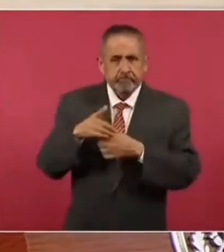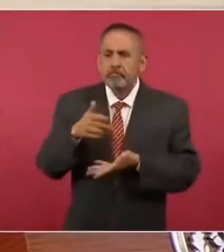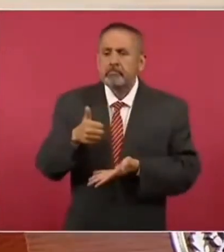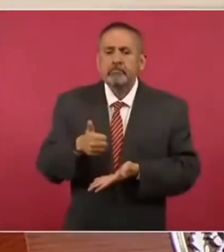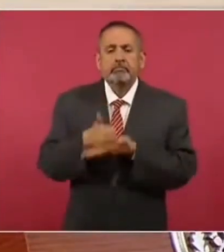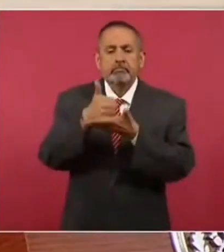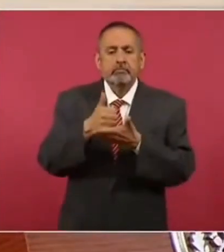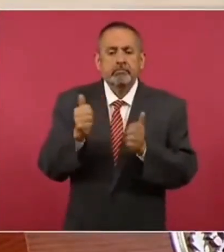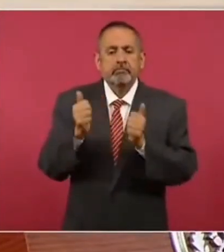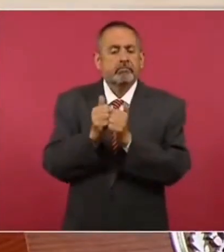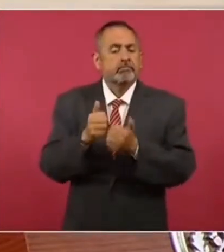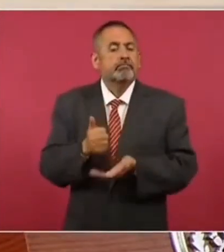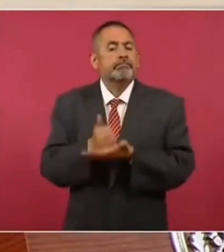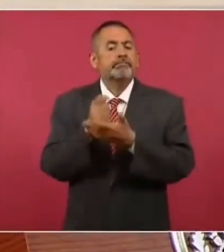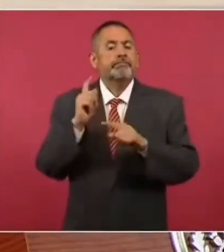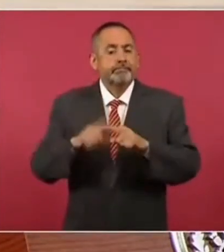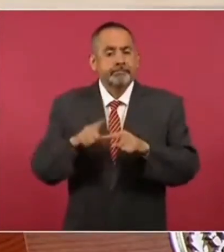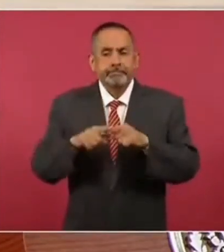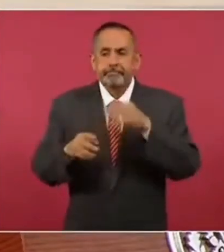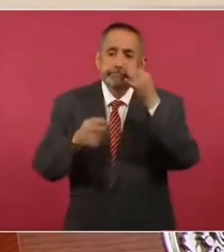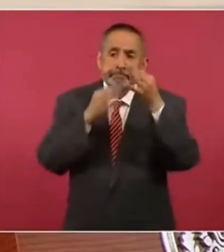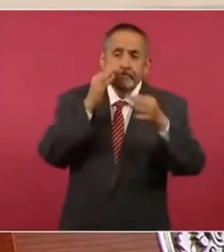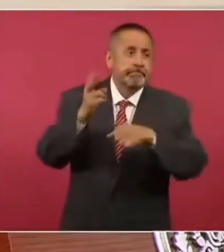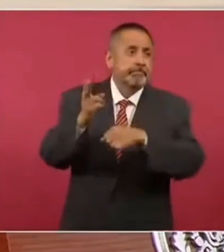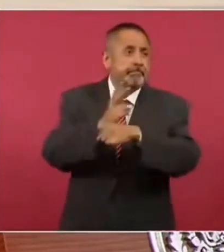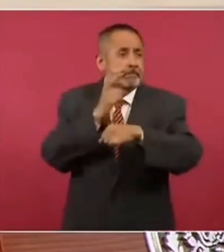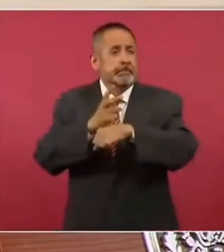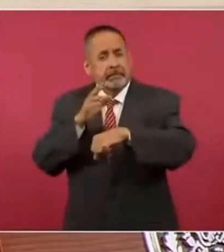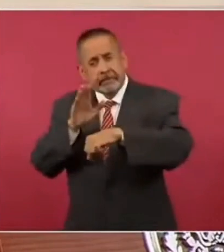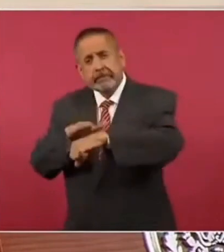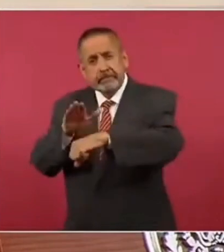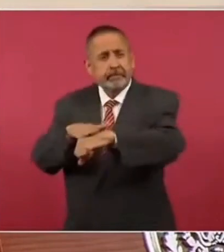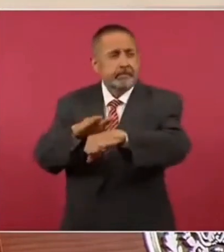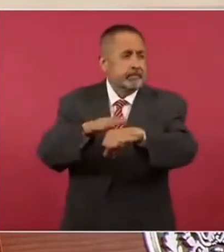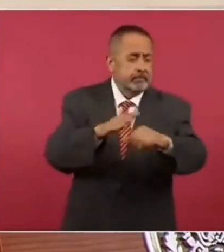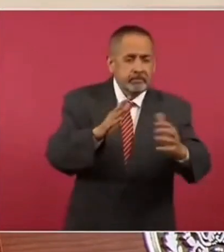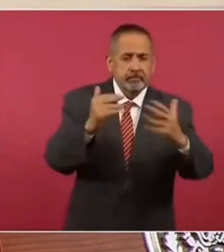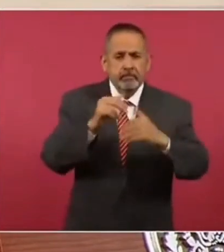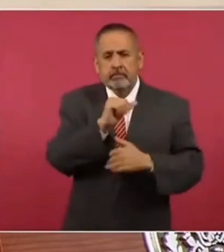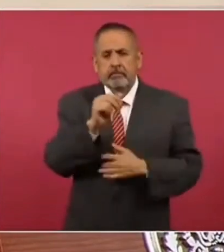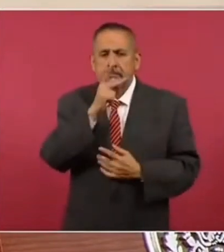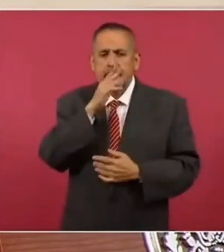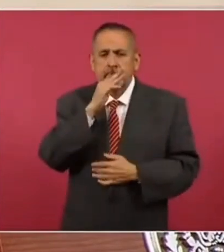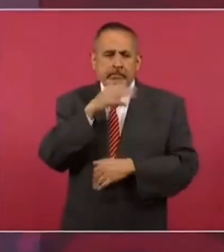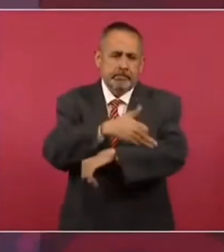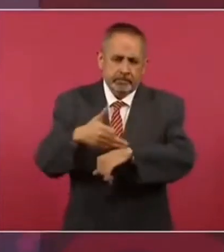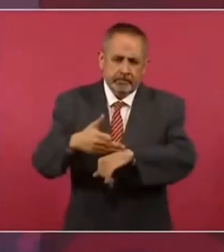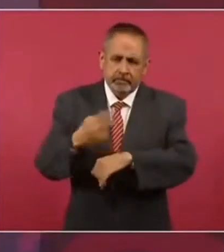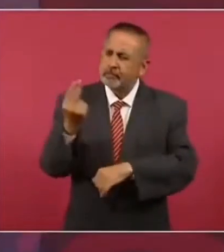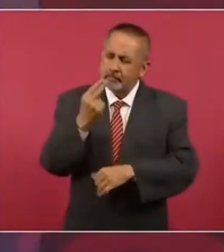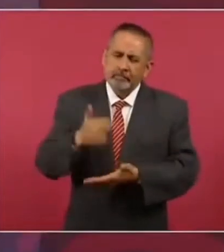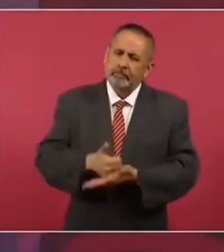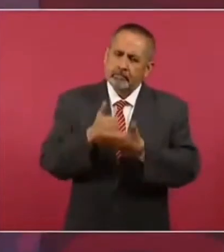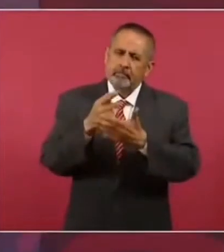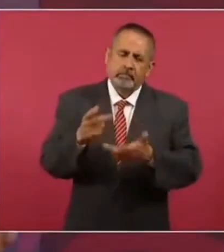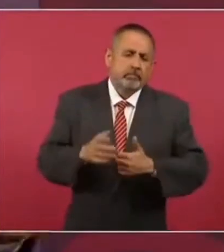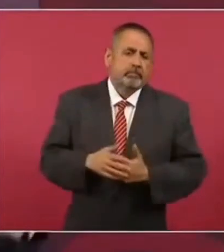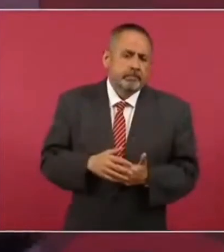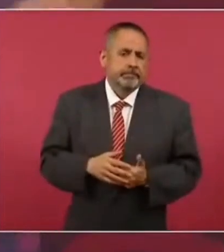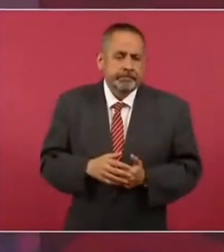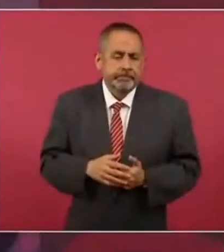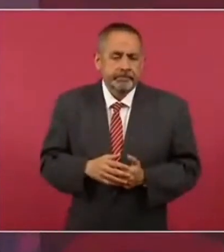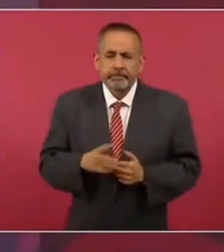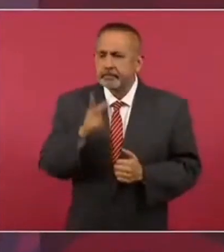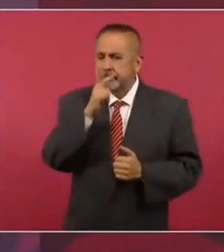ayúdennos a convocar a los padres de familia, a que